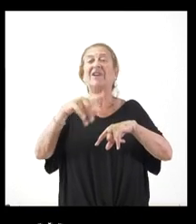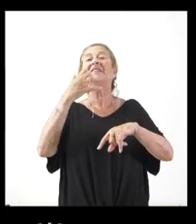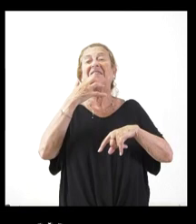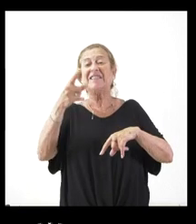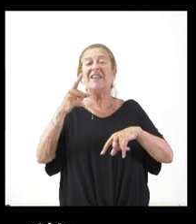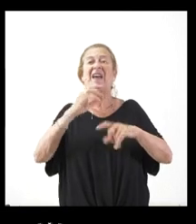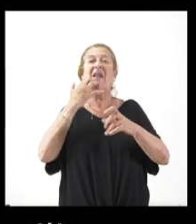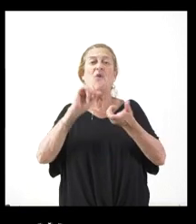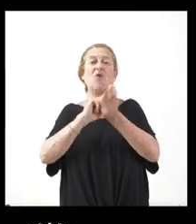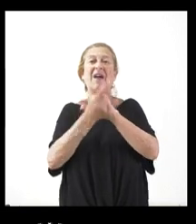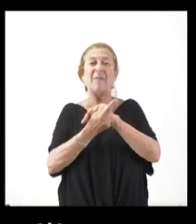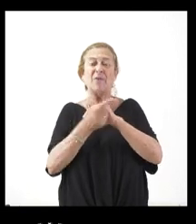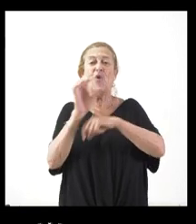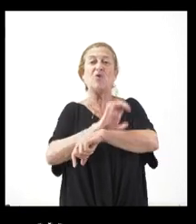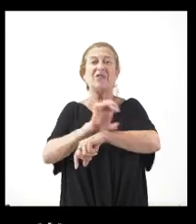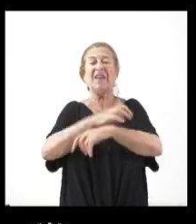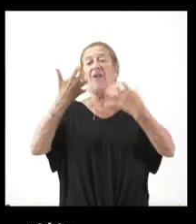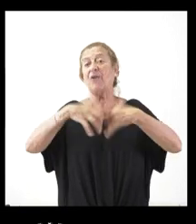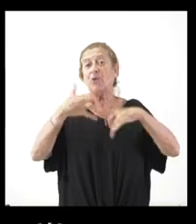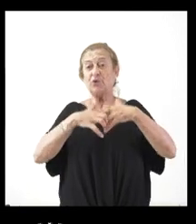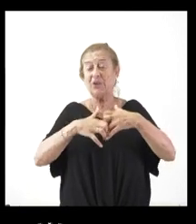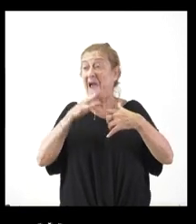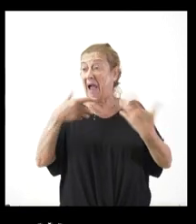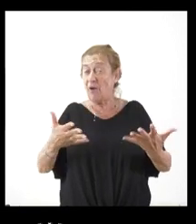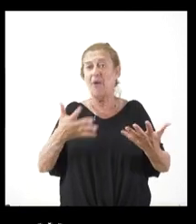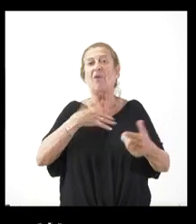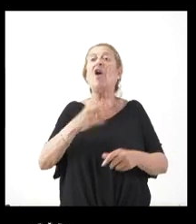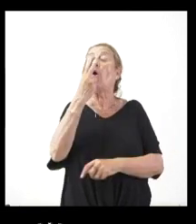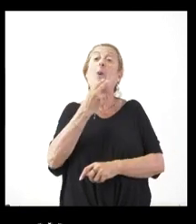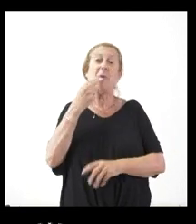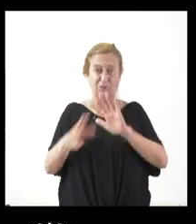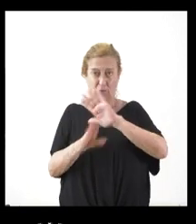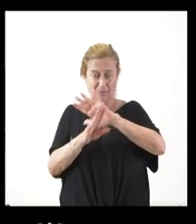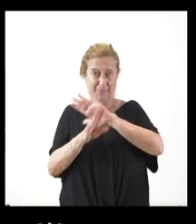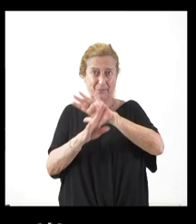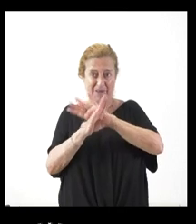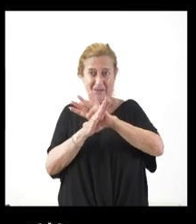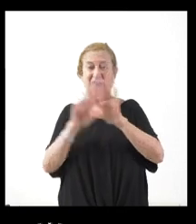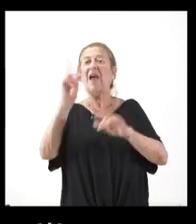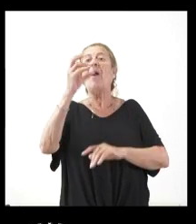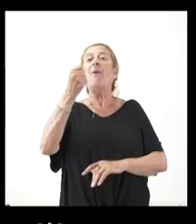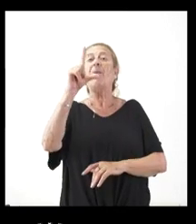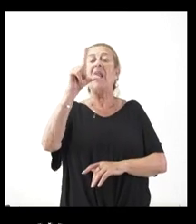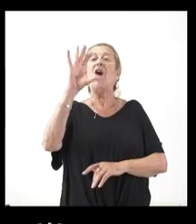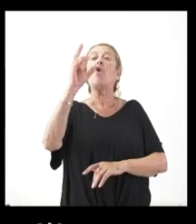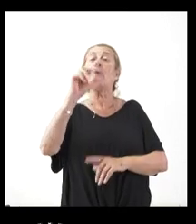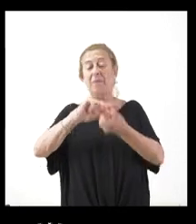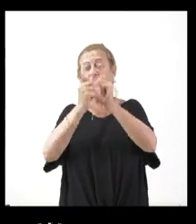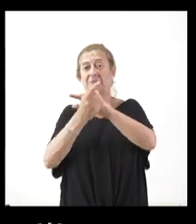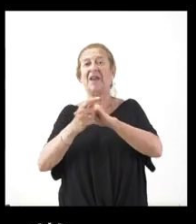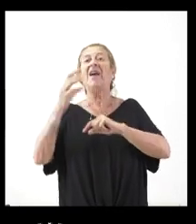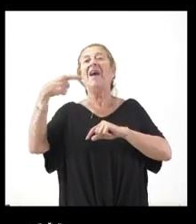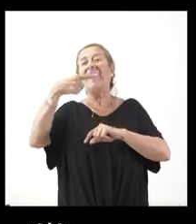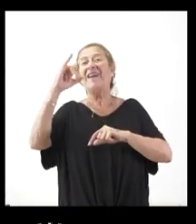que hay cambios en la Consejería de Industria se mantiene el compromiso de que Valcorba se convierta en CILOX. Eso es todo. Muchas